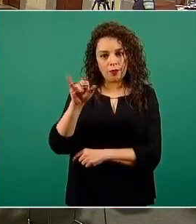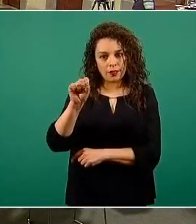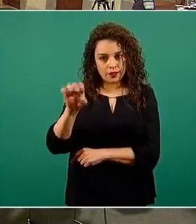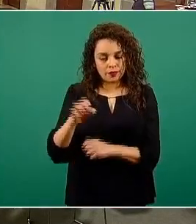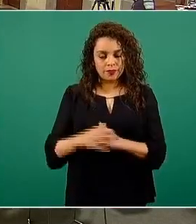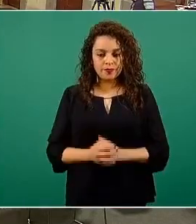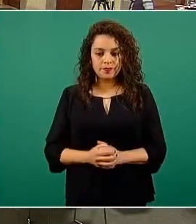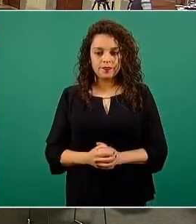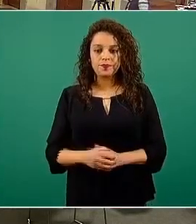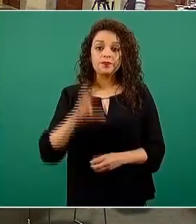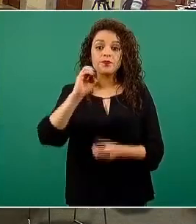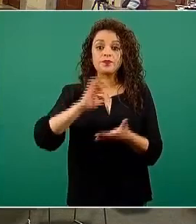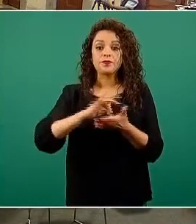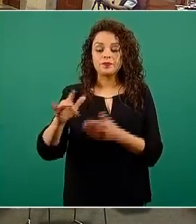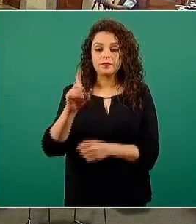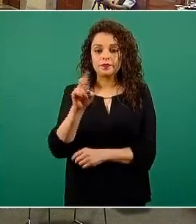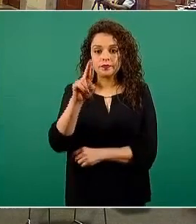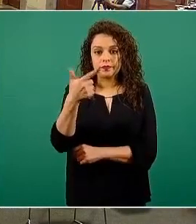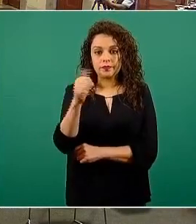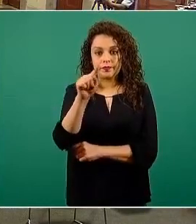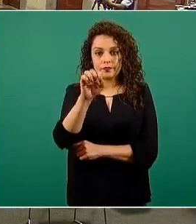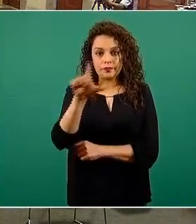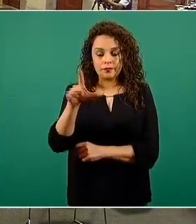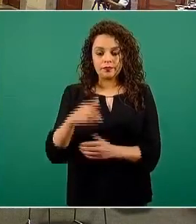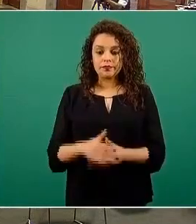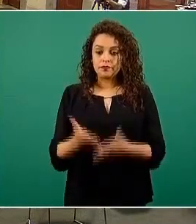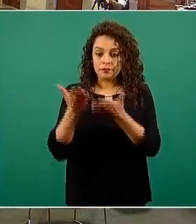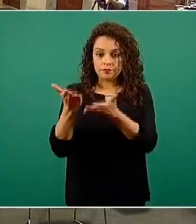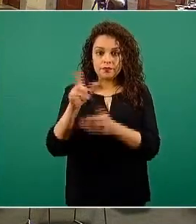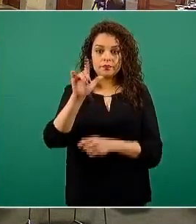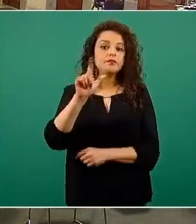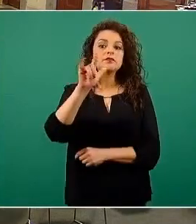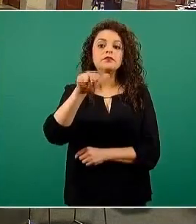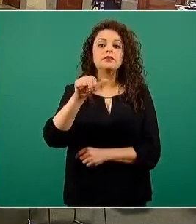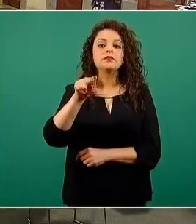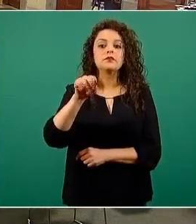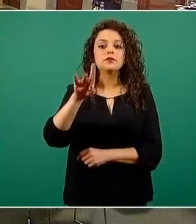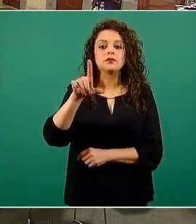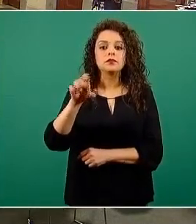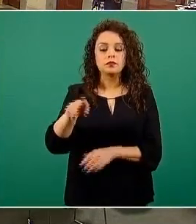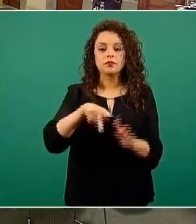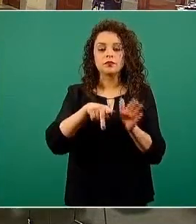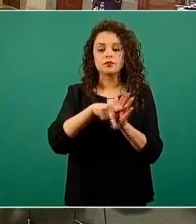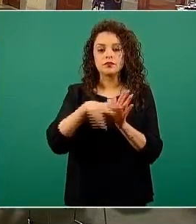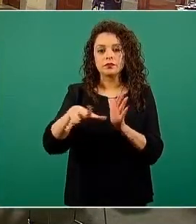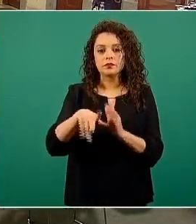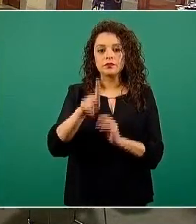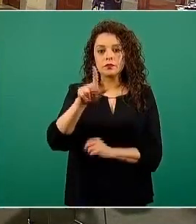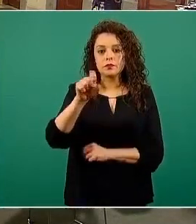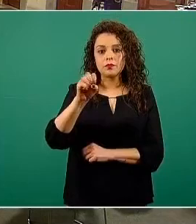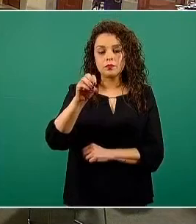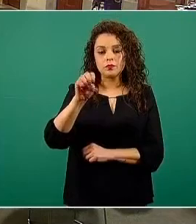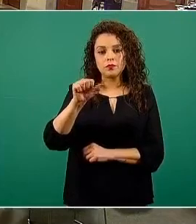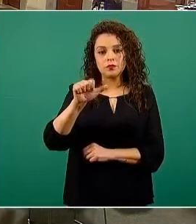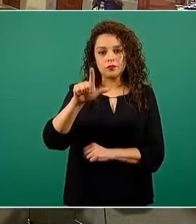Muchas gracias, doctor López-Gatell. Liliana Noble, de Pulso Saludable, por favor. Gracias. Buenas noches, Liliana Noble, de Pulso Saludable. Hola,